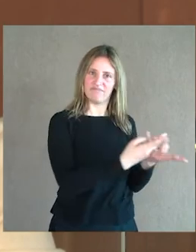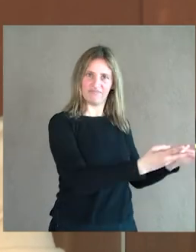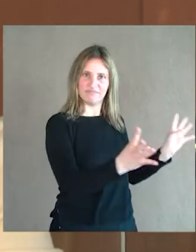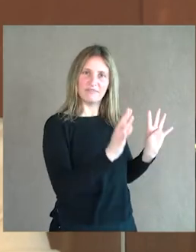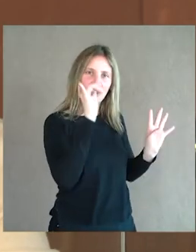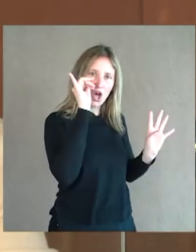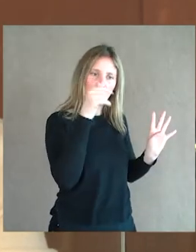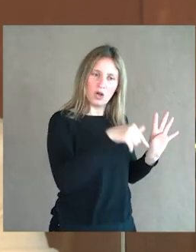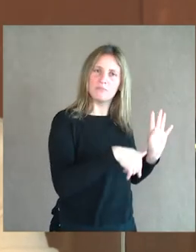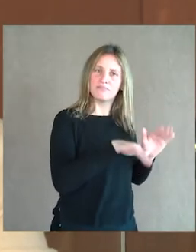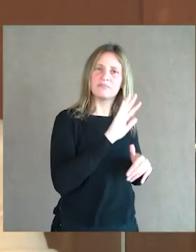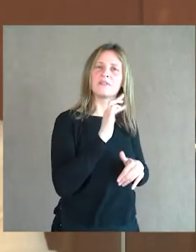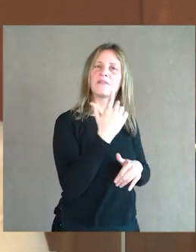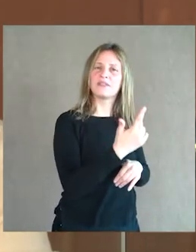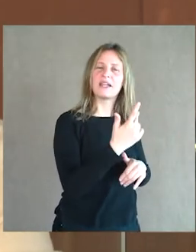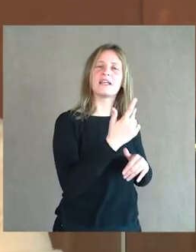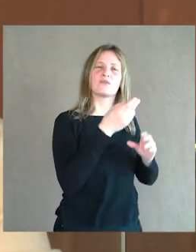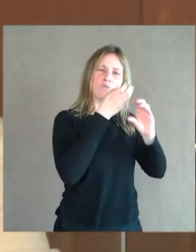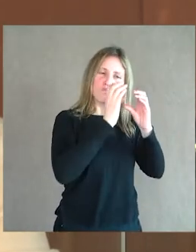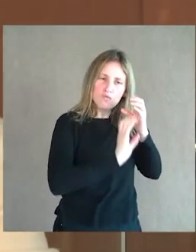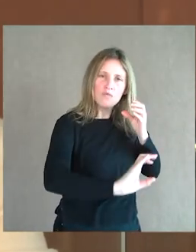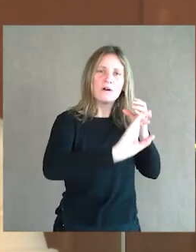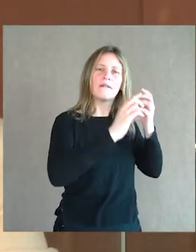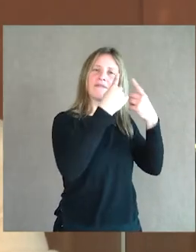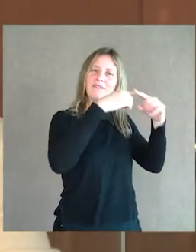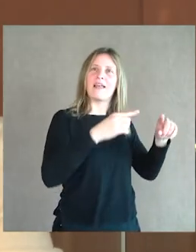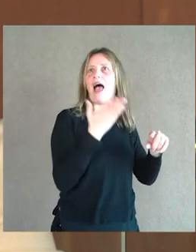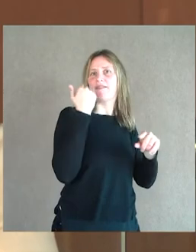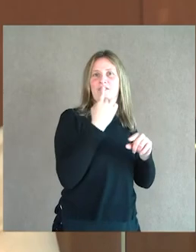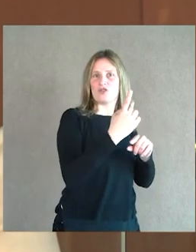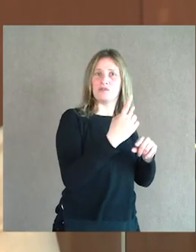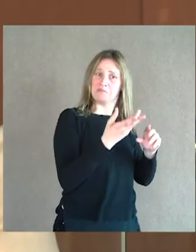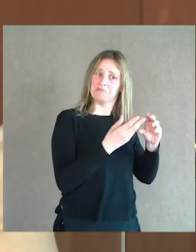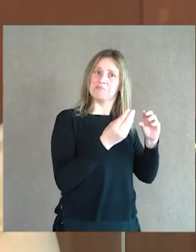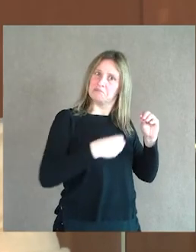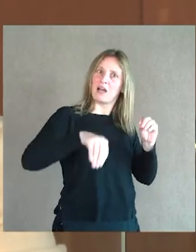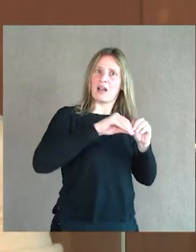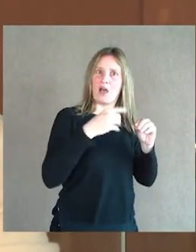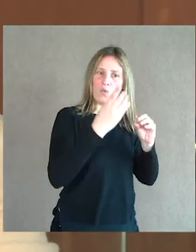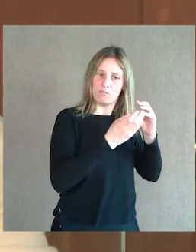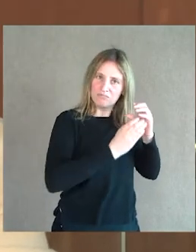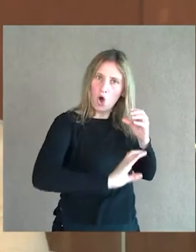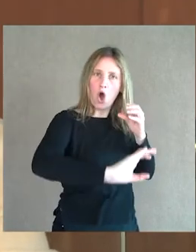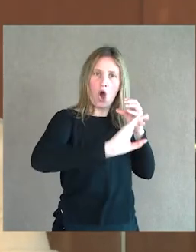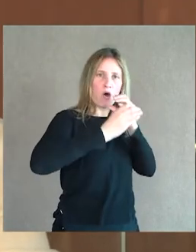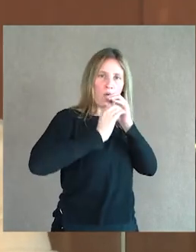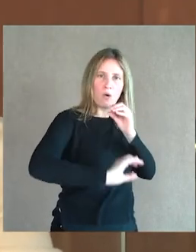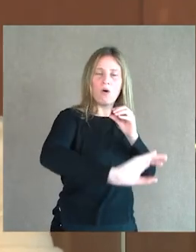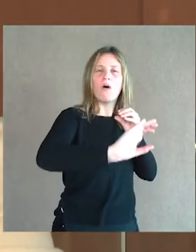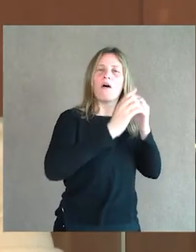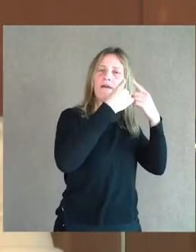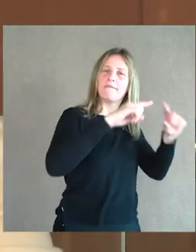por ejemplo, vamos a ver tres cornos, en lugar de dos, que era lo habitual en las sinfonías